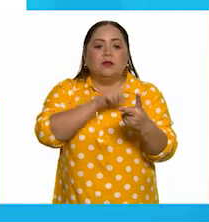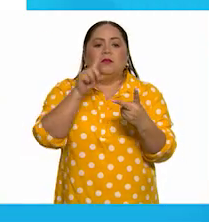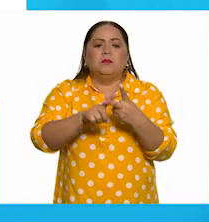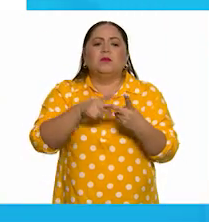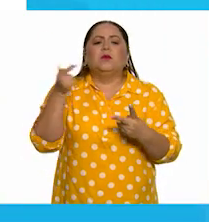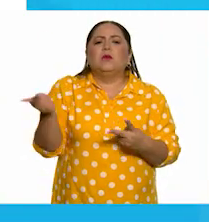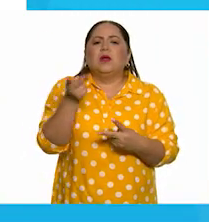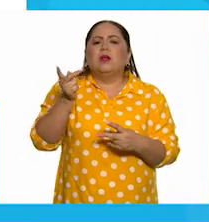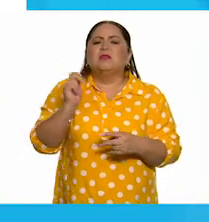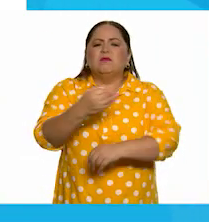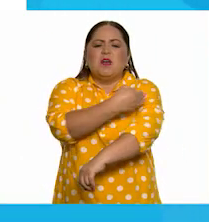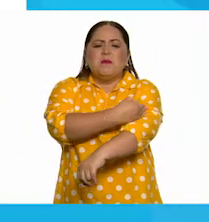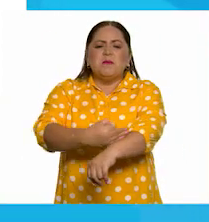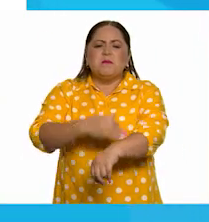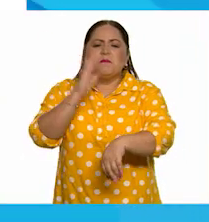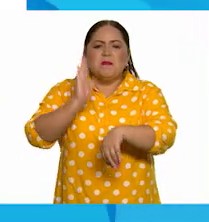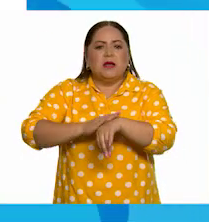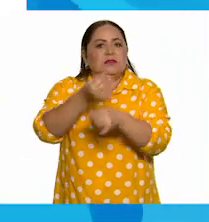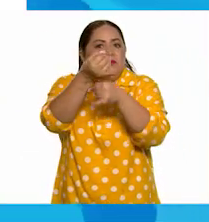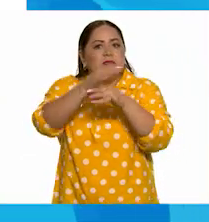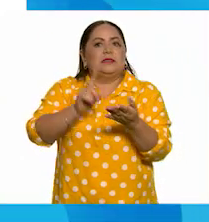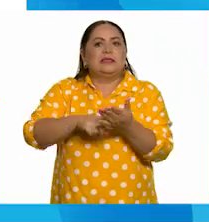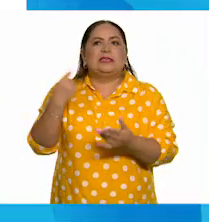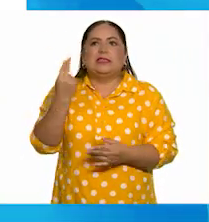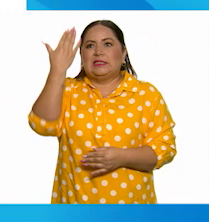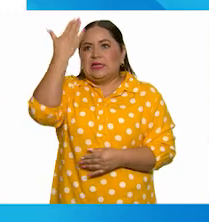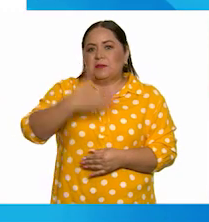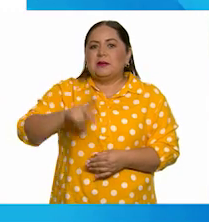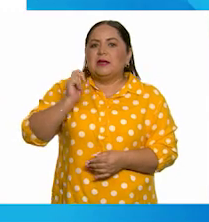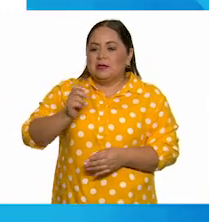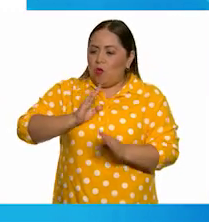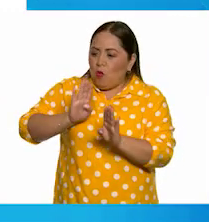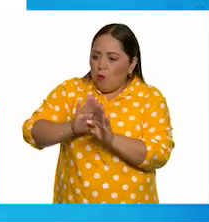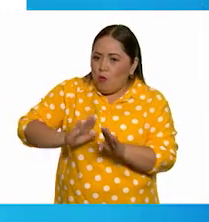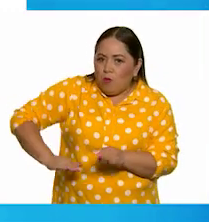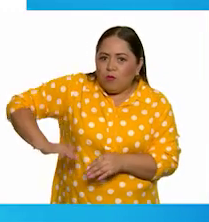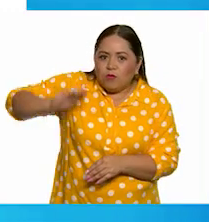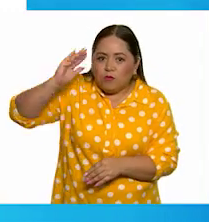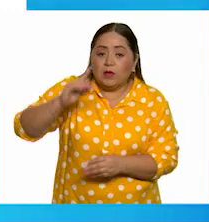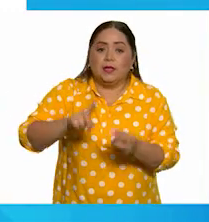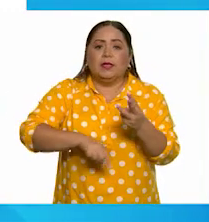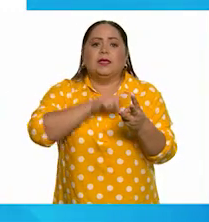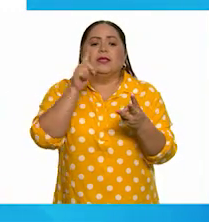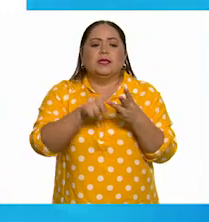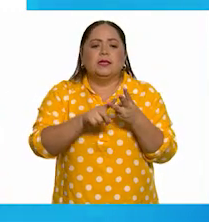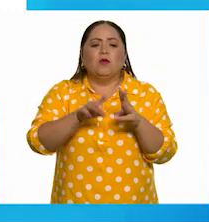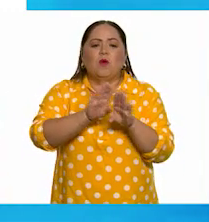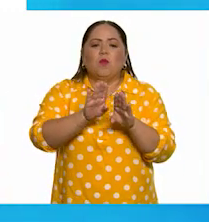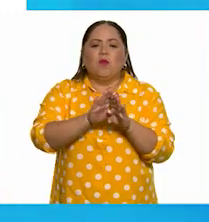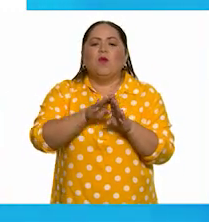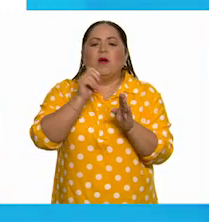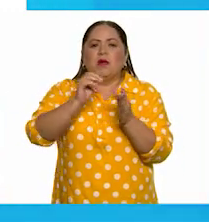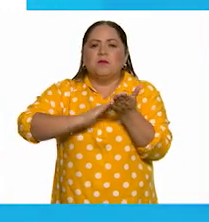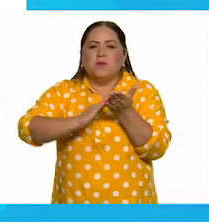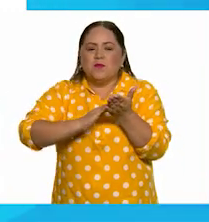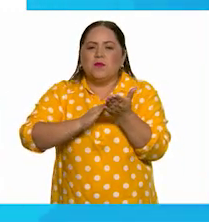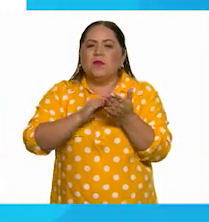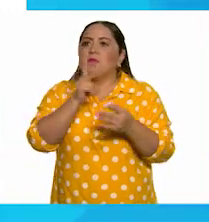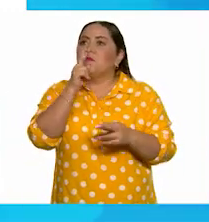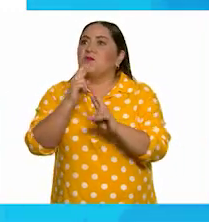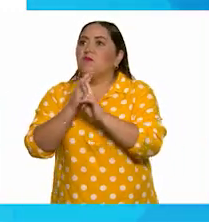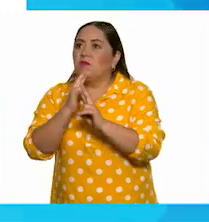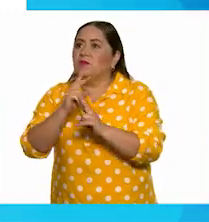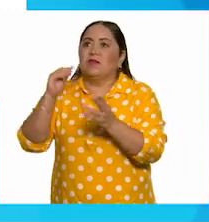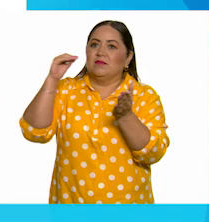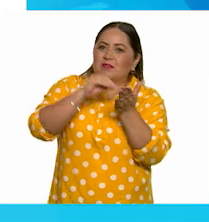Preguntamos a nuestros familiares más información que queríamos saber de esta etapa. Tres. Enriquecimos nuestro borrador con las respuestas que nos